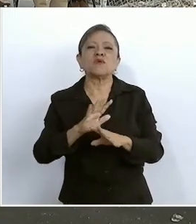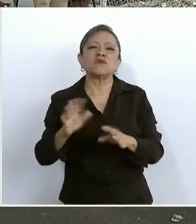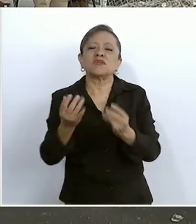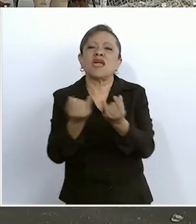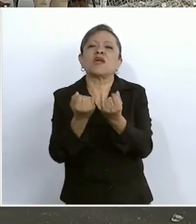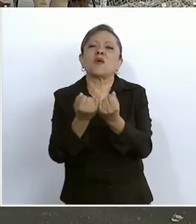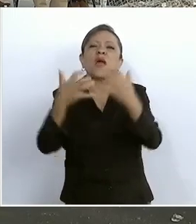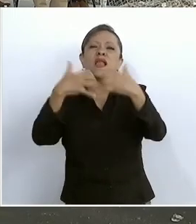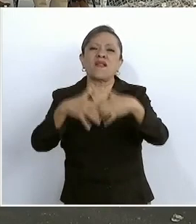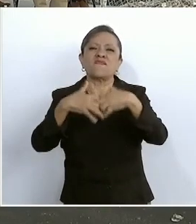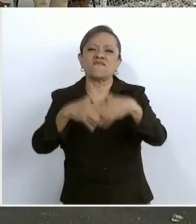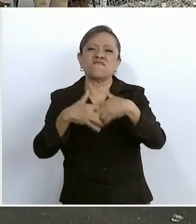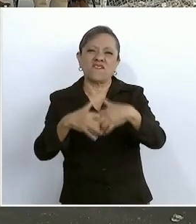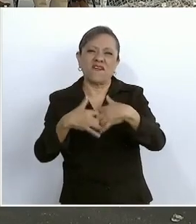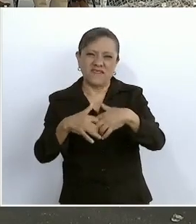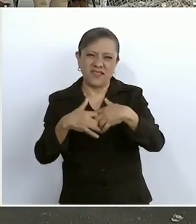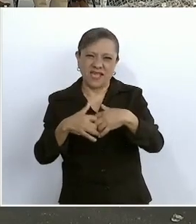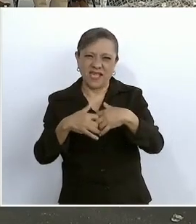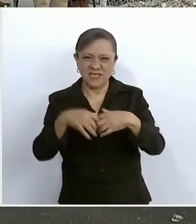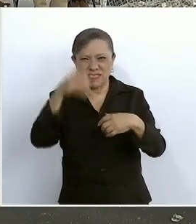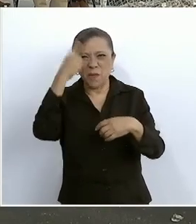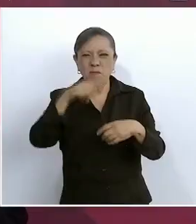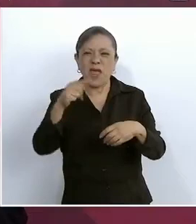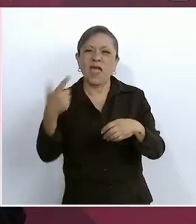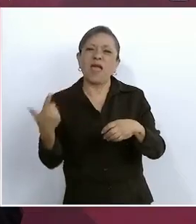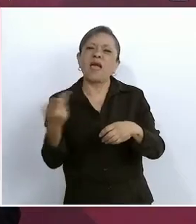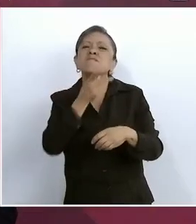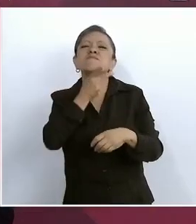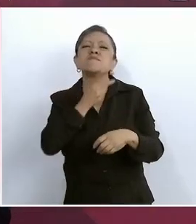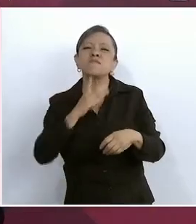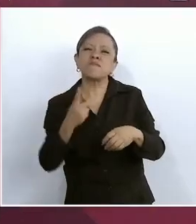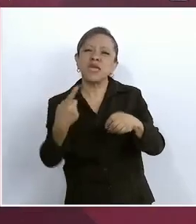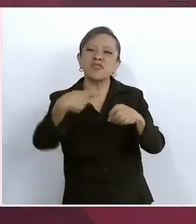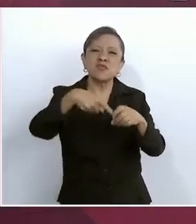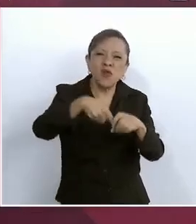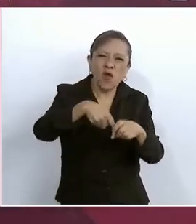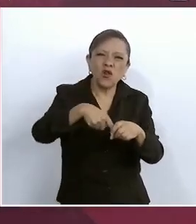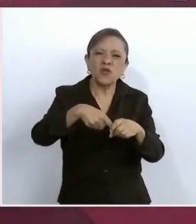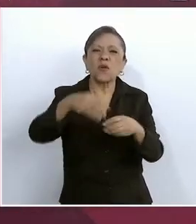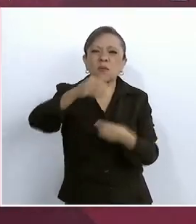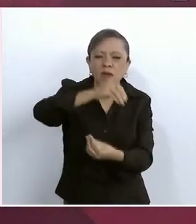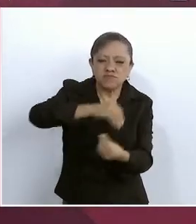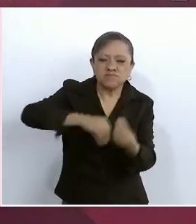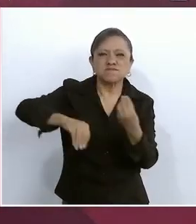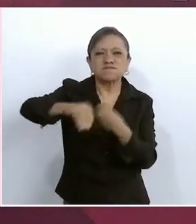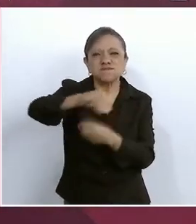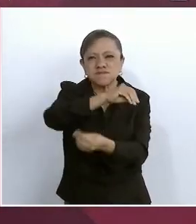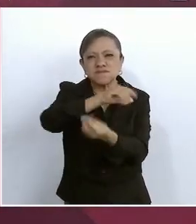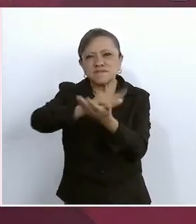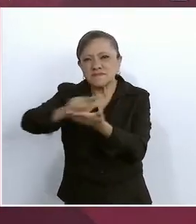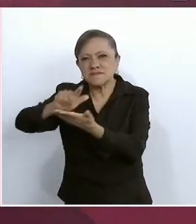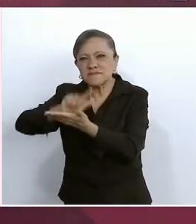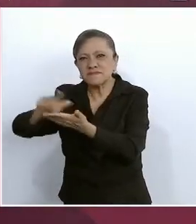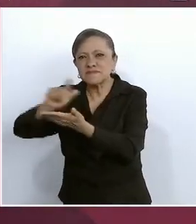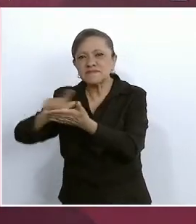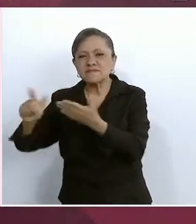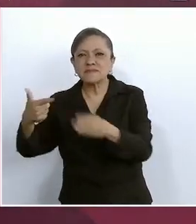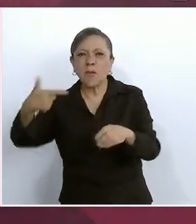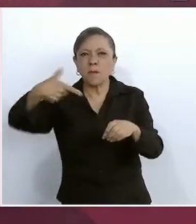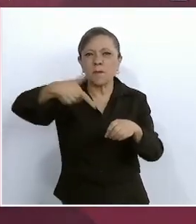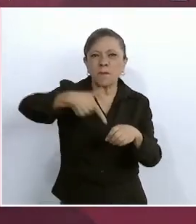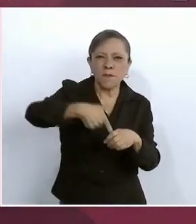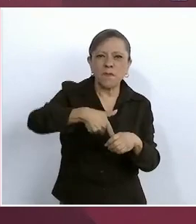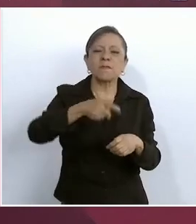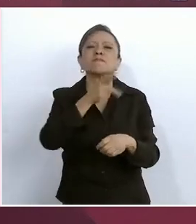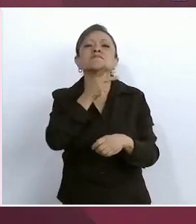que se convirtieran en chatarra y la política durante 40 años fue